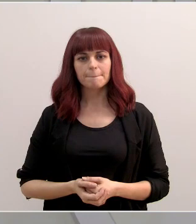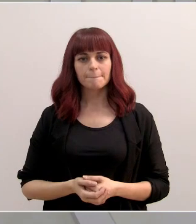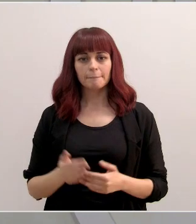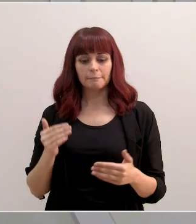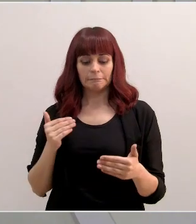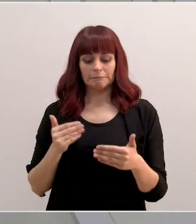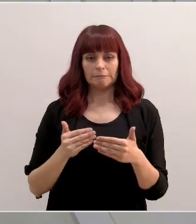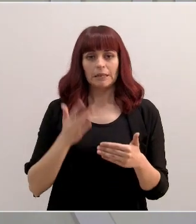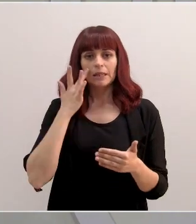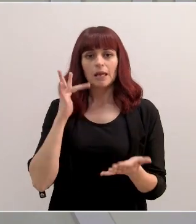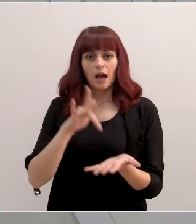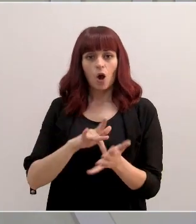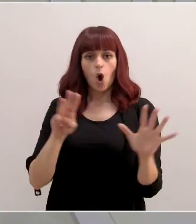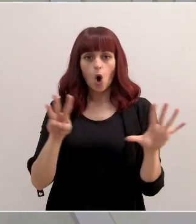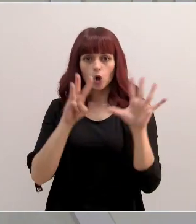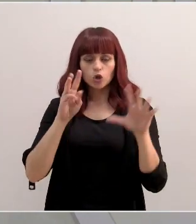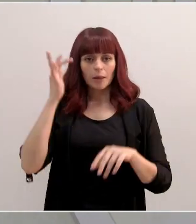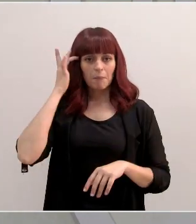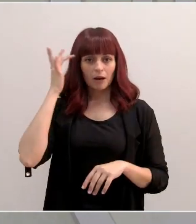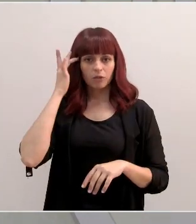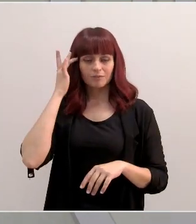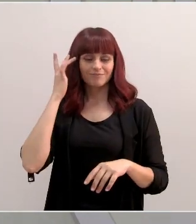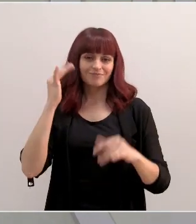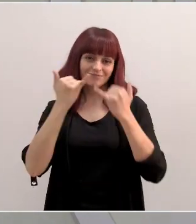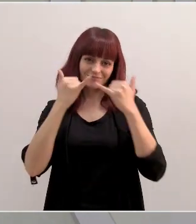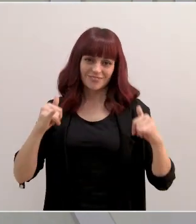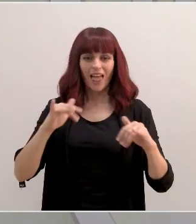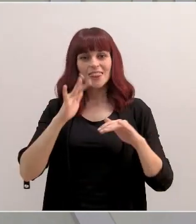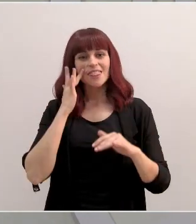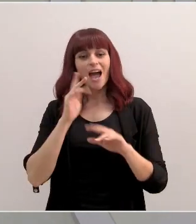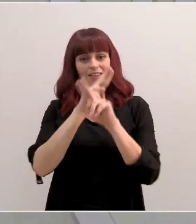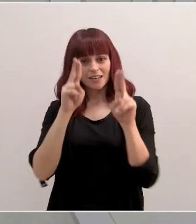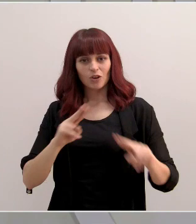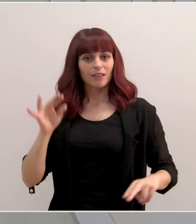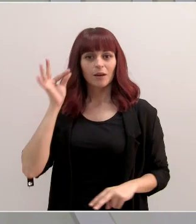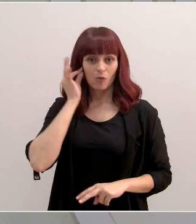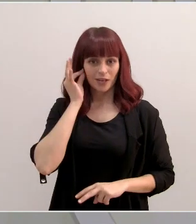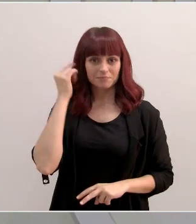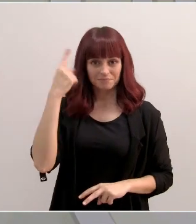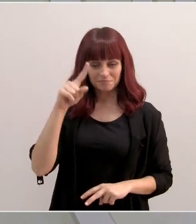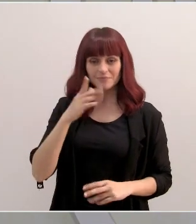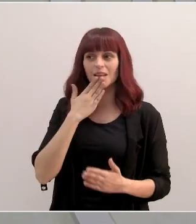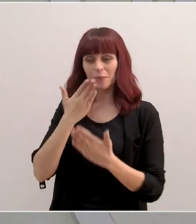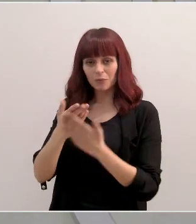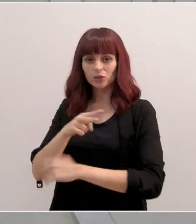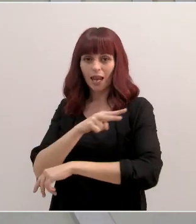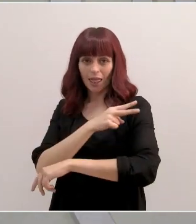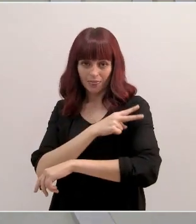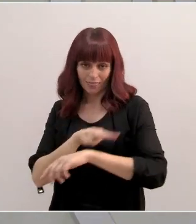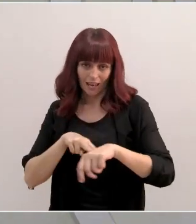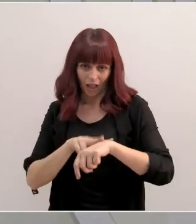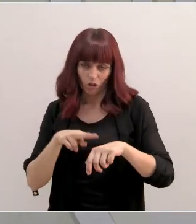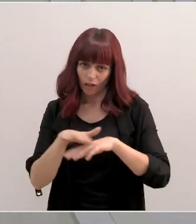proximidad del 8 de marzo, en el que se conmemora el Día Internacional de la Mujer, como saben, solicitamos a la delegación del Gobierno